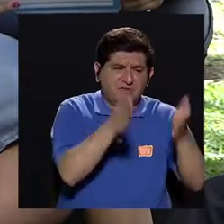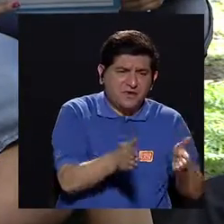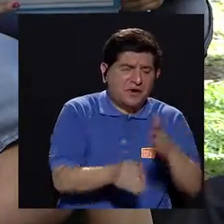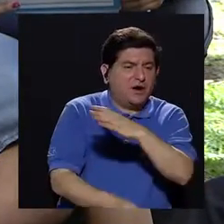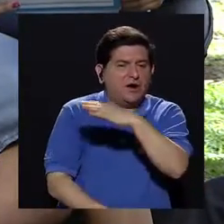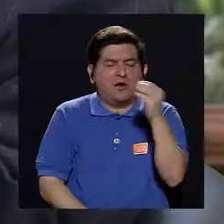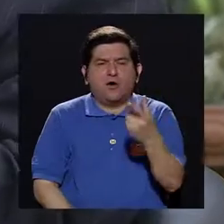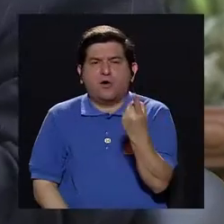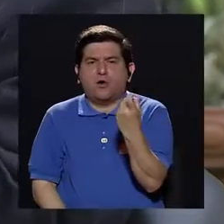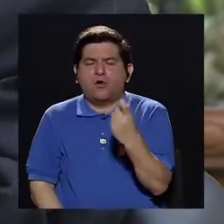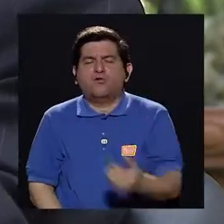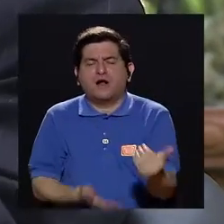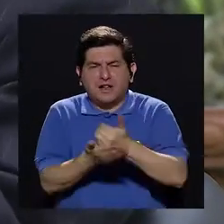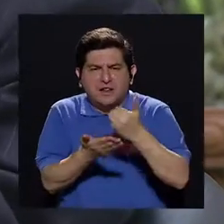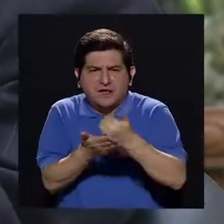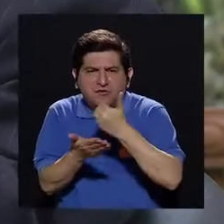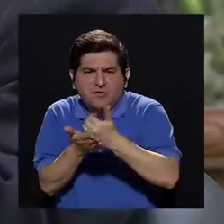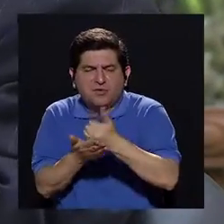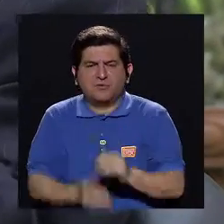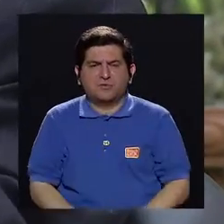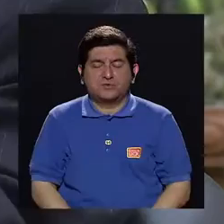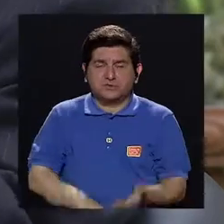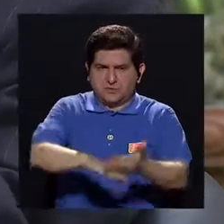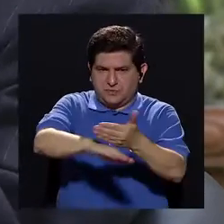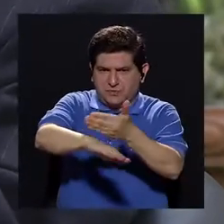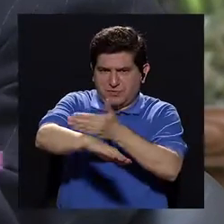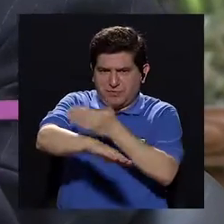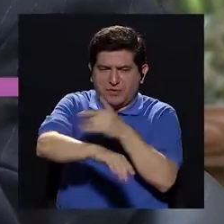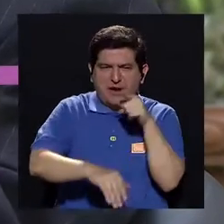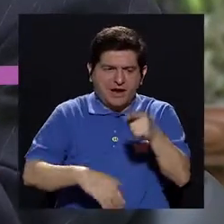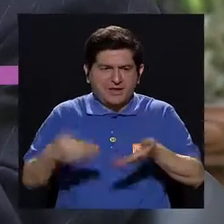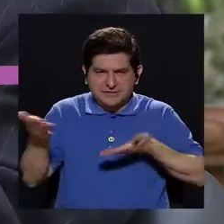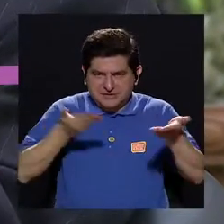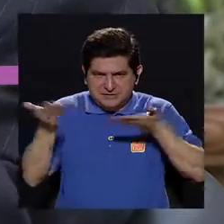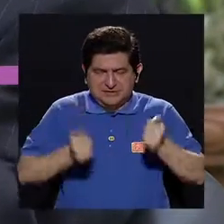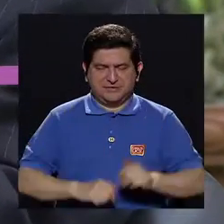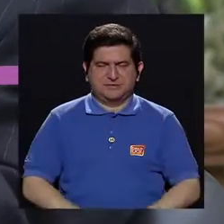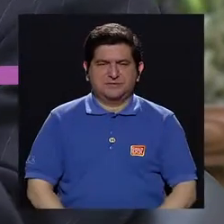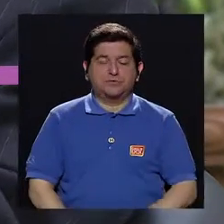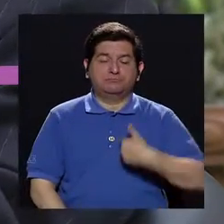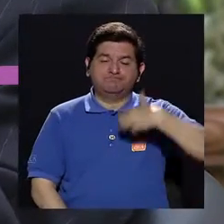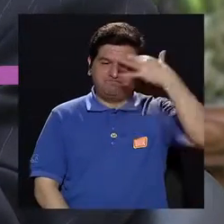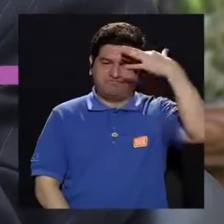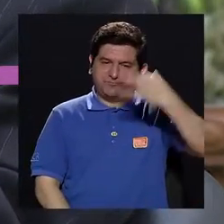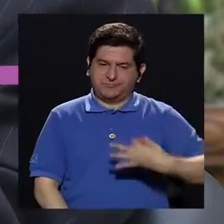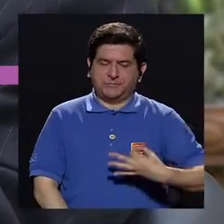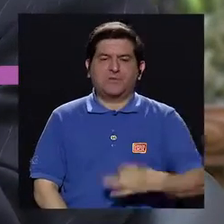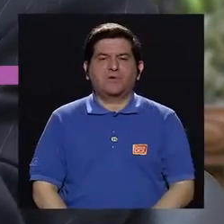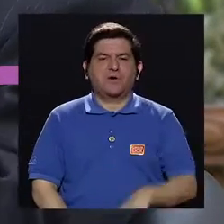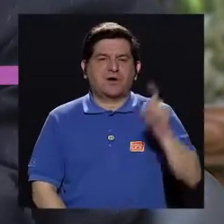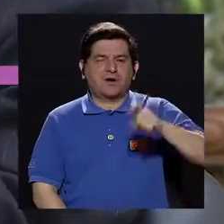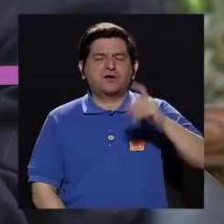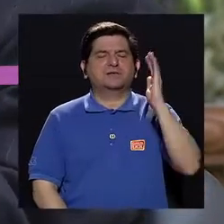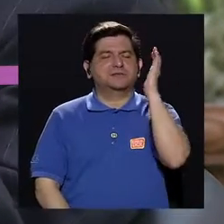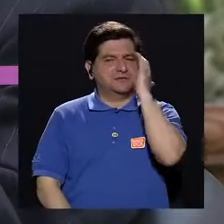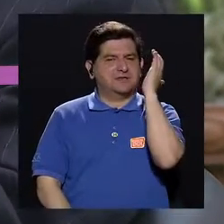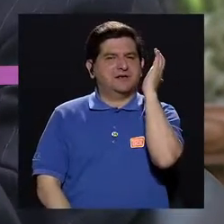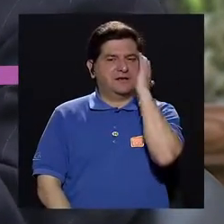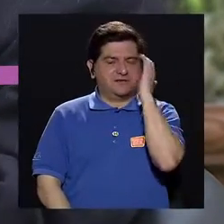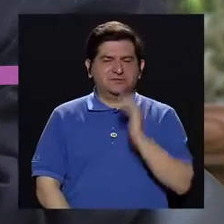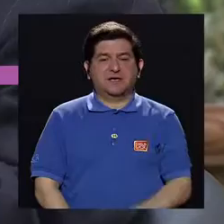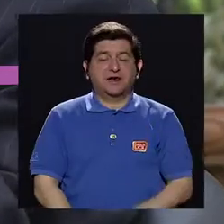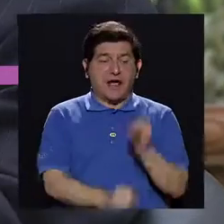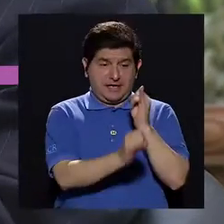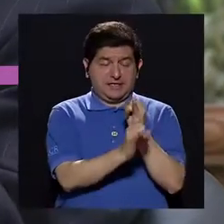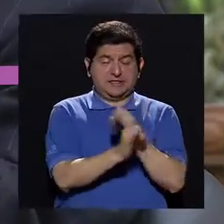siempre faltan recursos para que mejore la prestación. En ese sentido, yo creo que debe haber una conciencia.